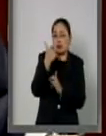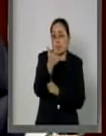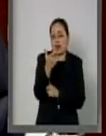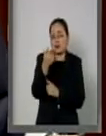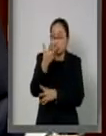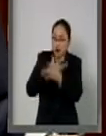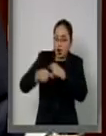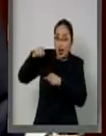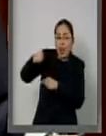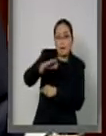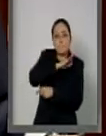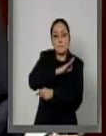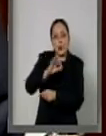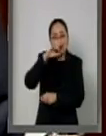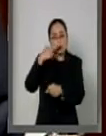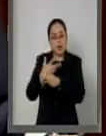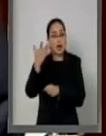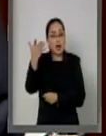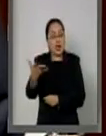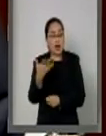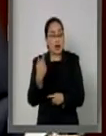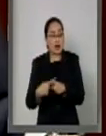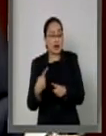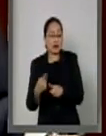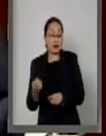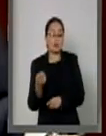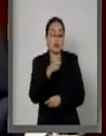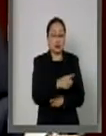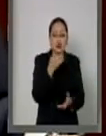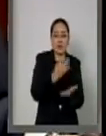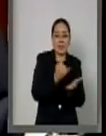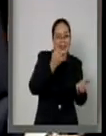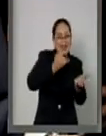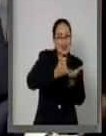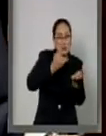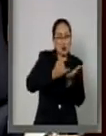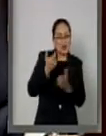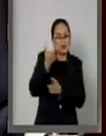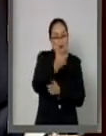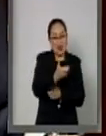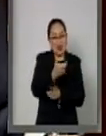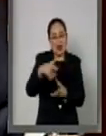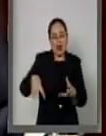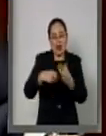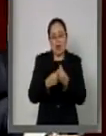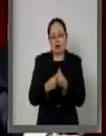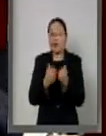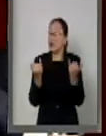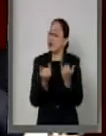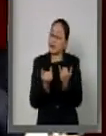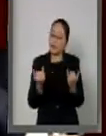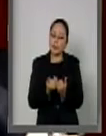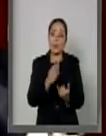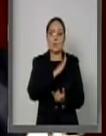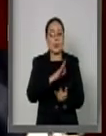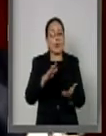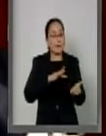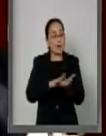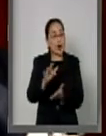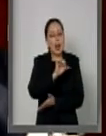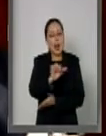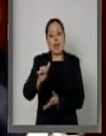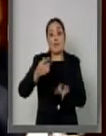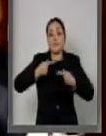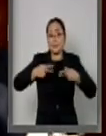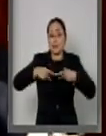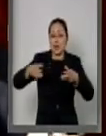de endeudamiento, corriendo a cargo del beneficiario solamente los intereses, con idéntico mecanismo apoyar a aquellos que